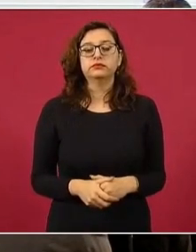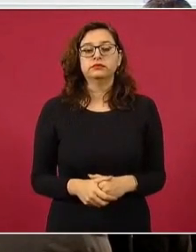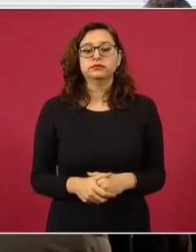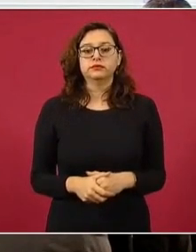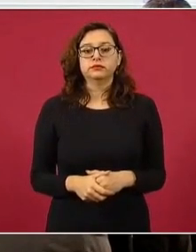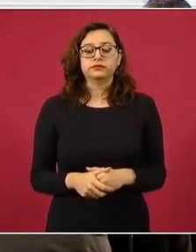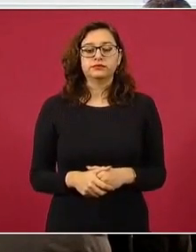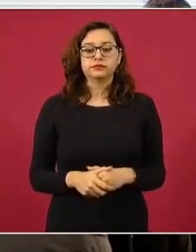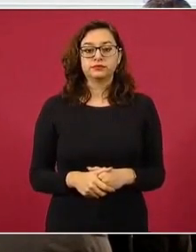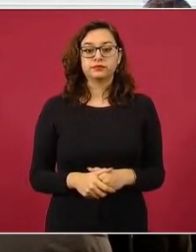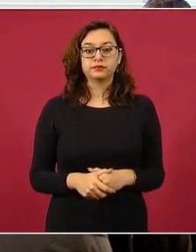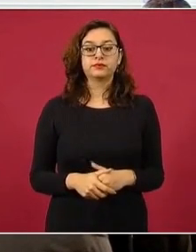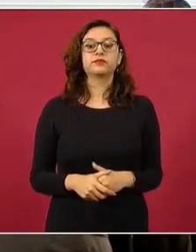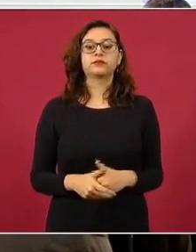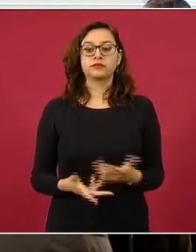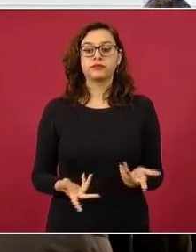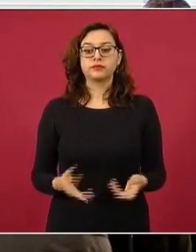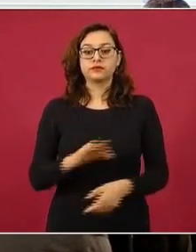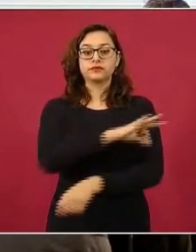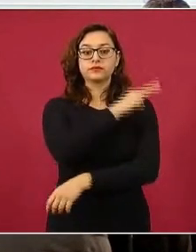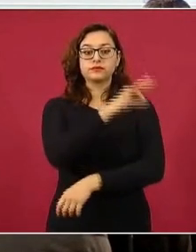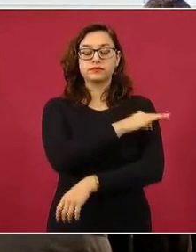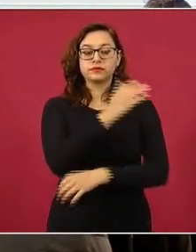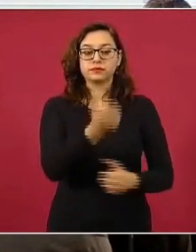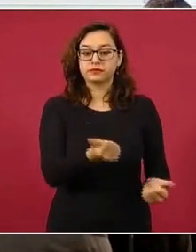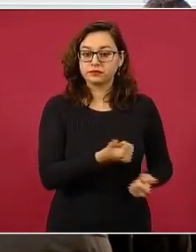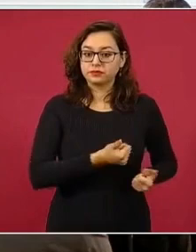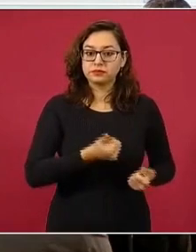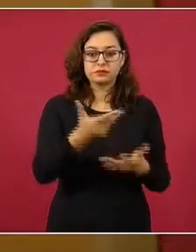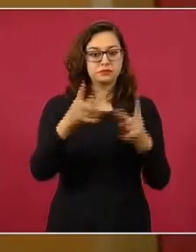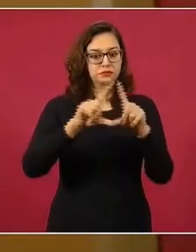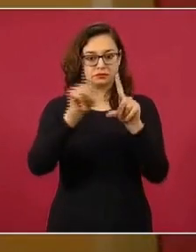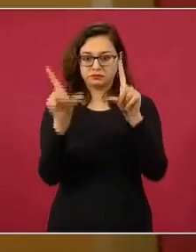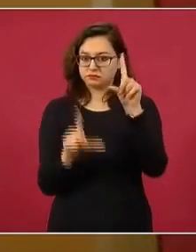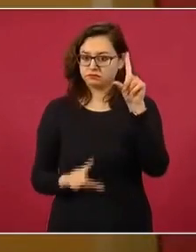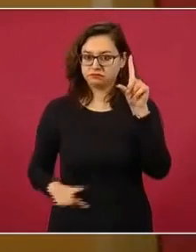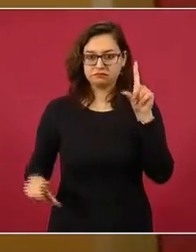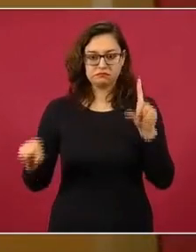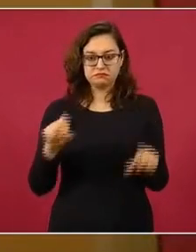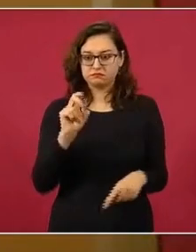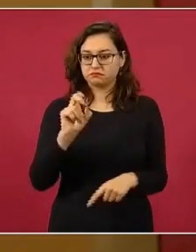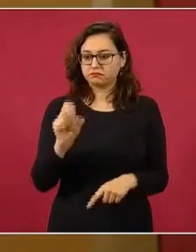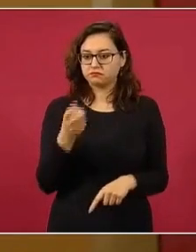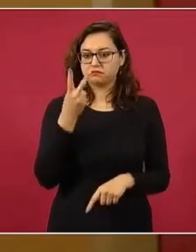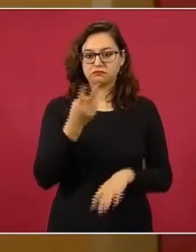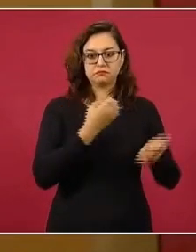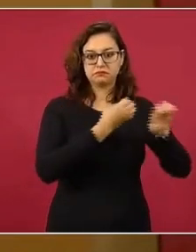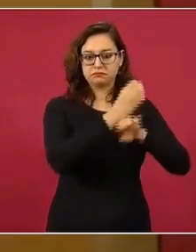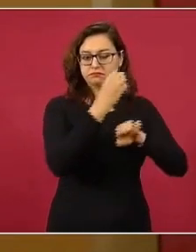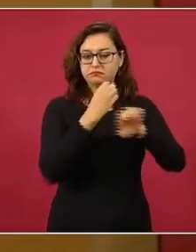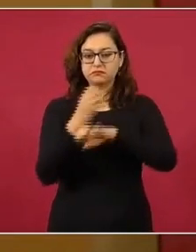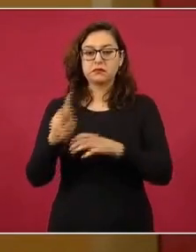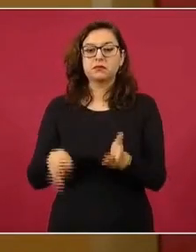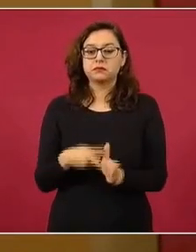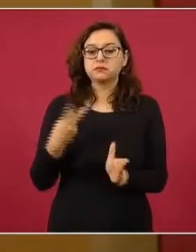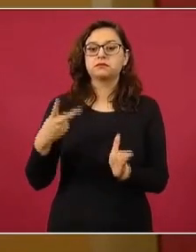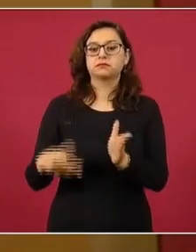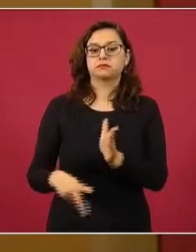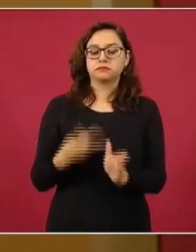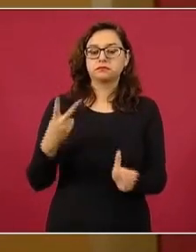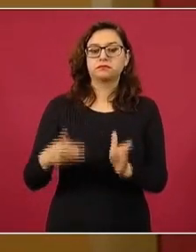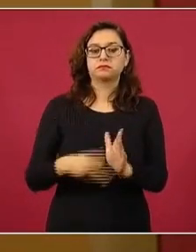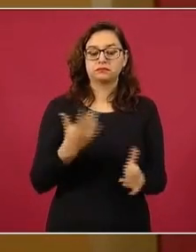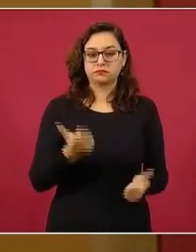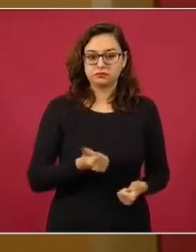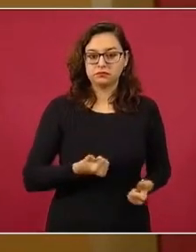vacunas a todas las entidades federativas, a las 32 entidades federativas. Por